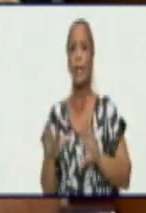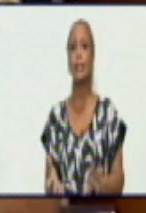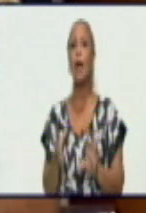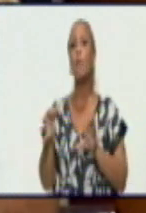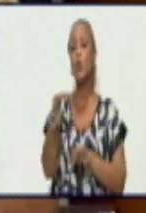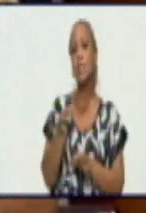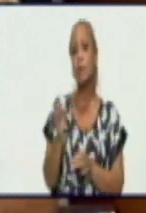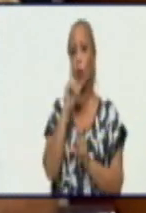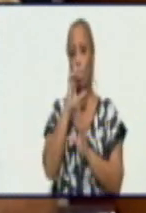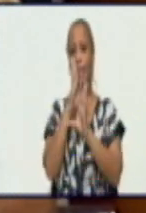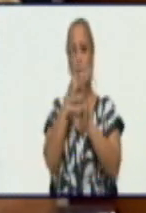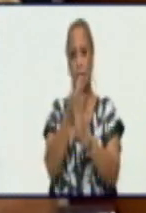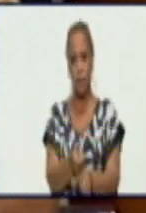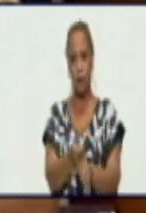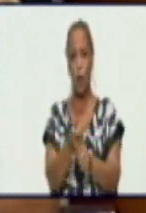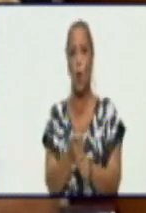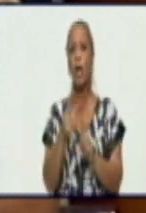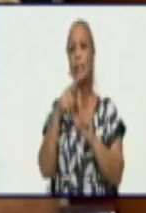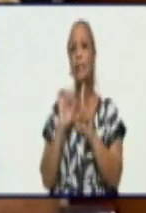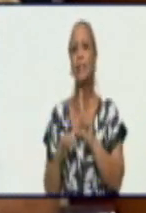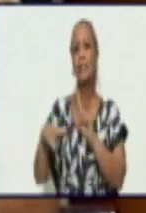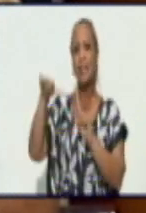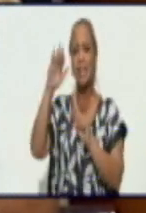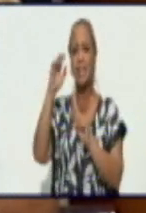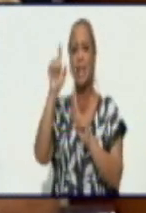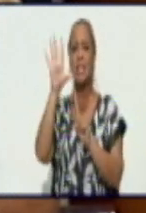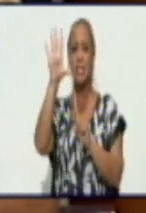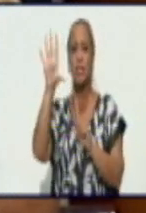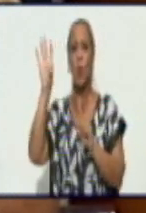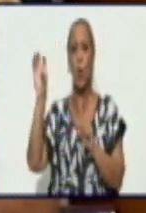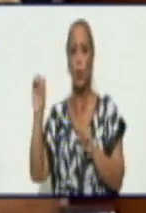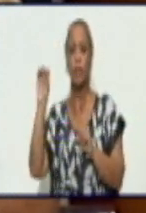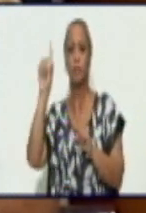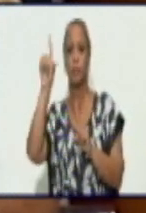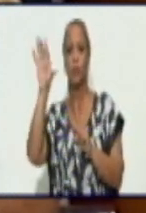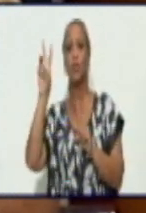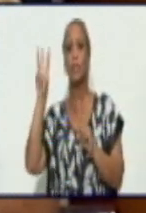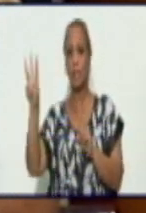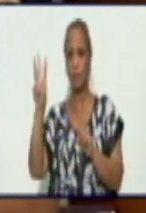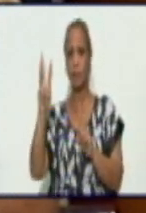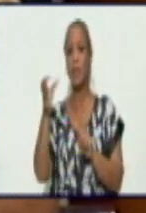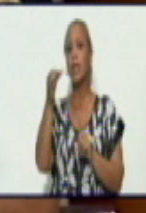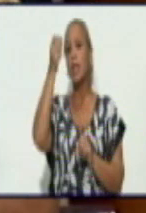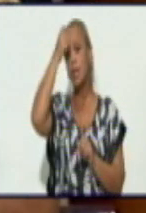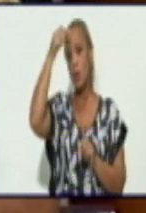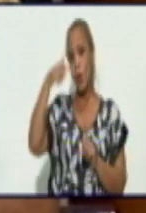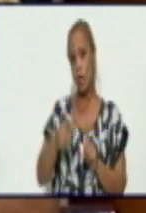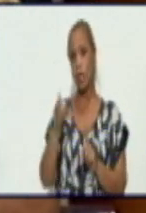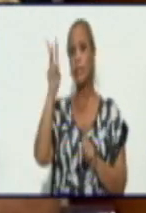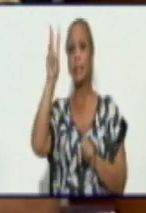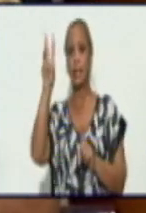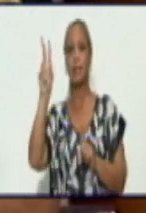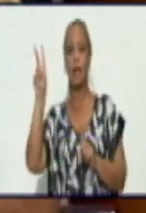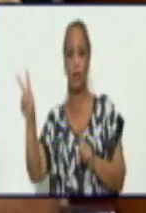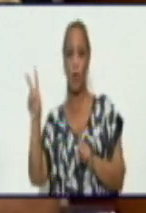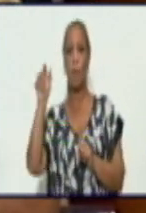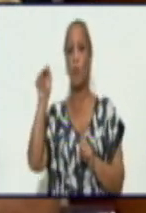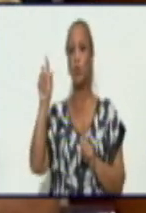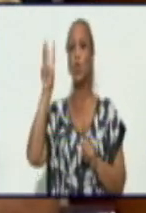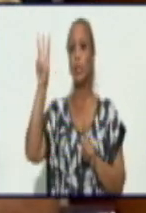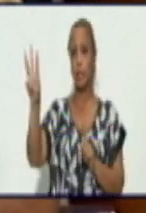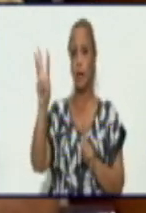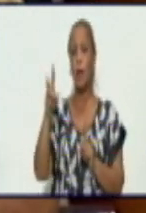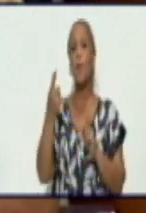Niquero con una tasa de 150.3. El municipio de Jiguaní con una tasa de 132.3. El